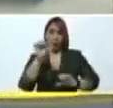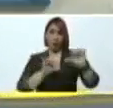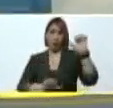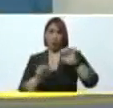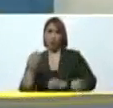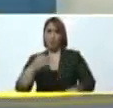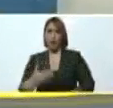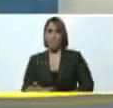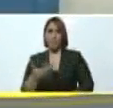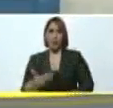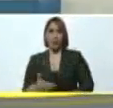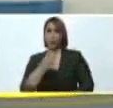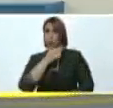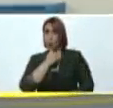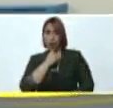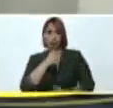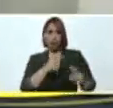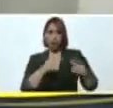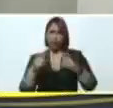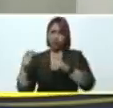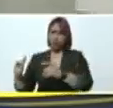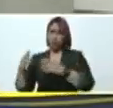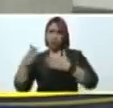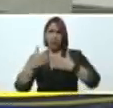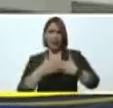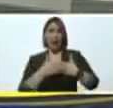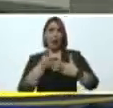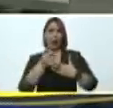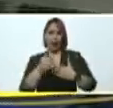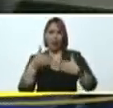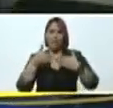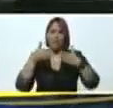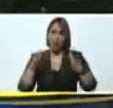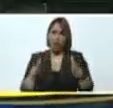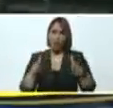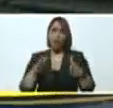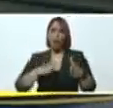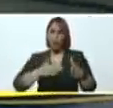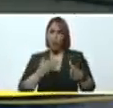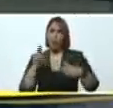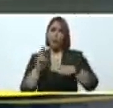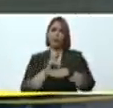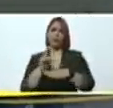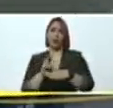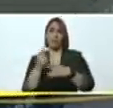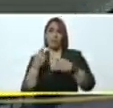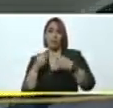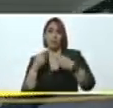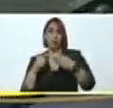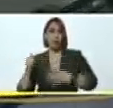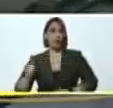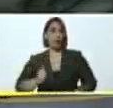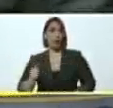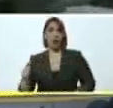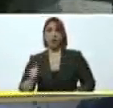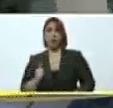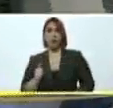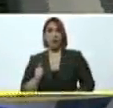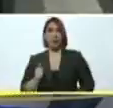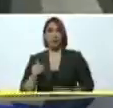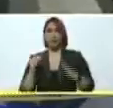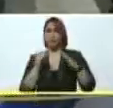lo más importante es que no son equipos cerrados, son equipos abiertos. Quiere decir que pueden utilizar reactivos de cualquier casa comercial.